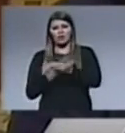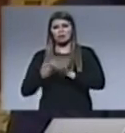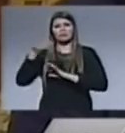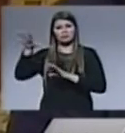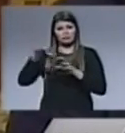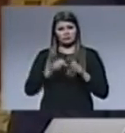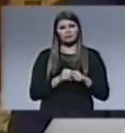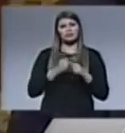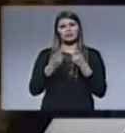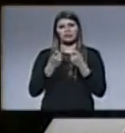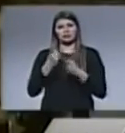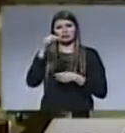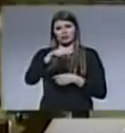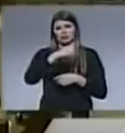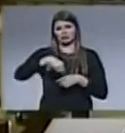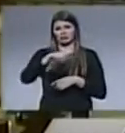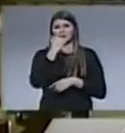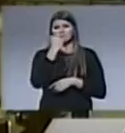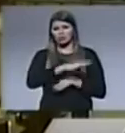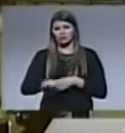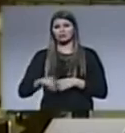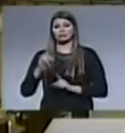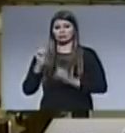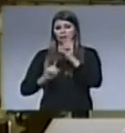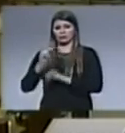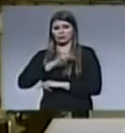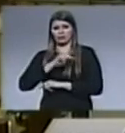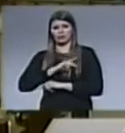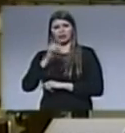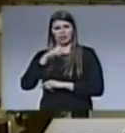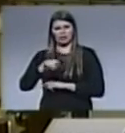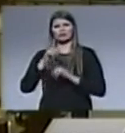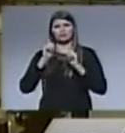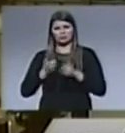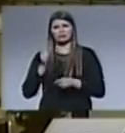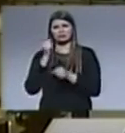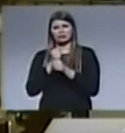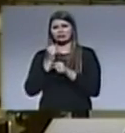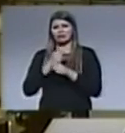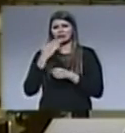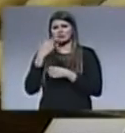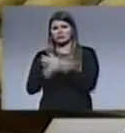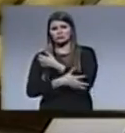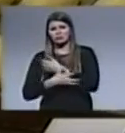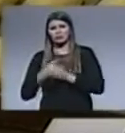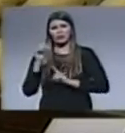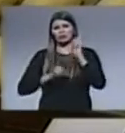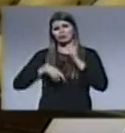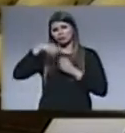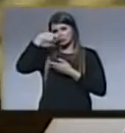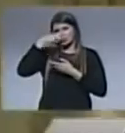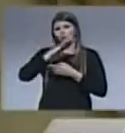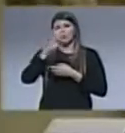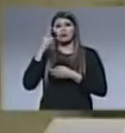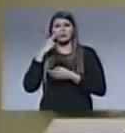ellos necesitan acá. Las personas que trabajan en el hogar son personas rescatadas del cruel mundo de los vicios o que presentaron